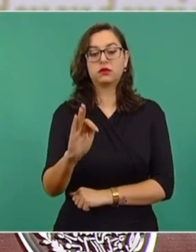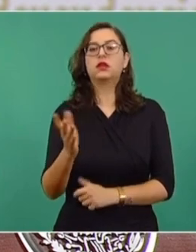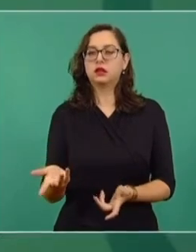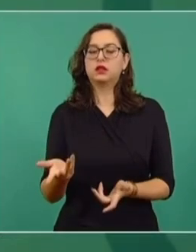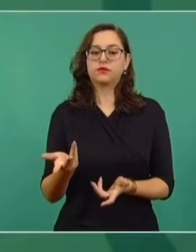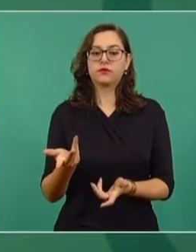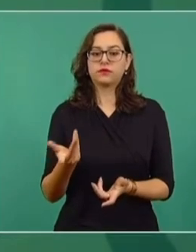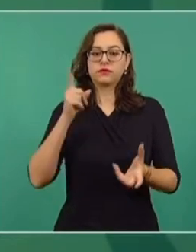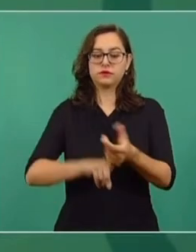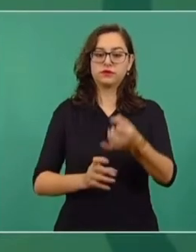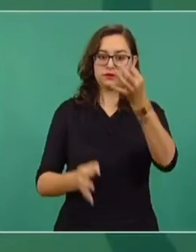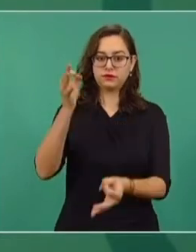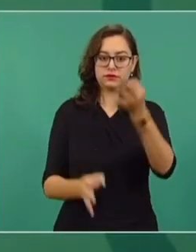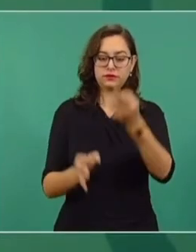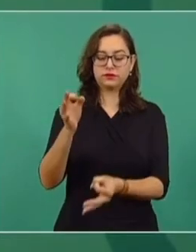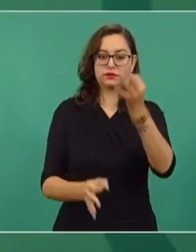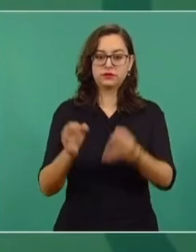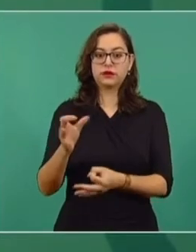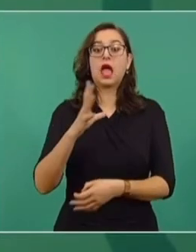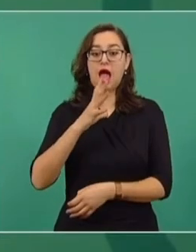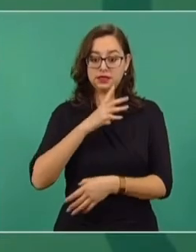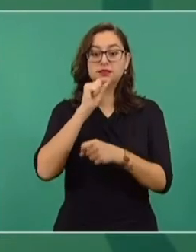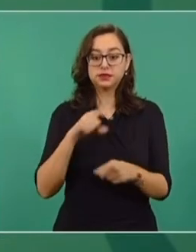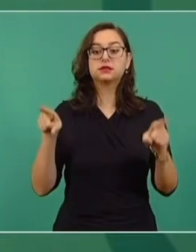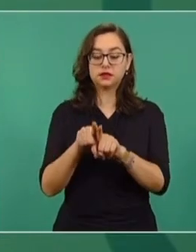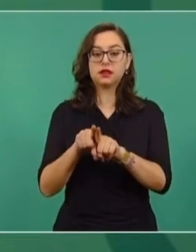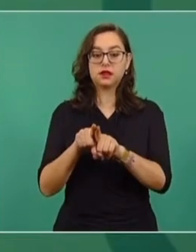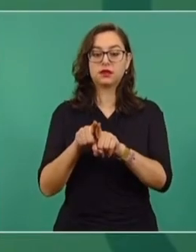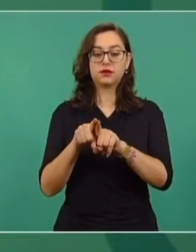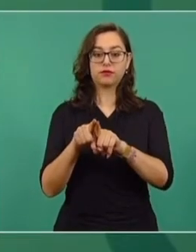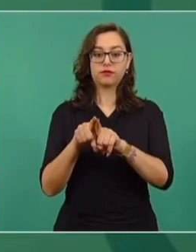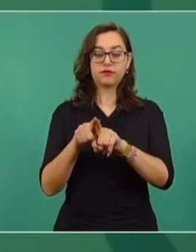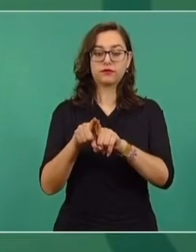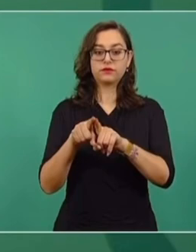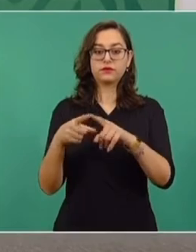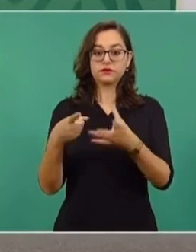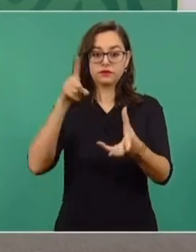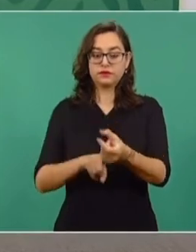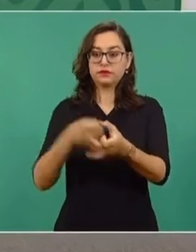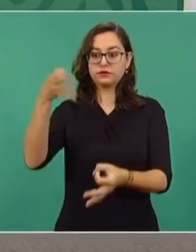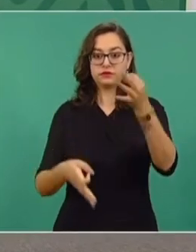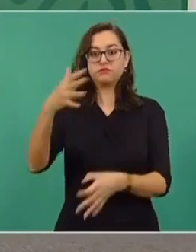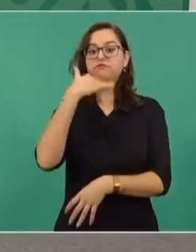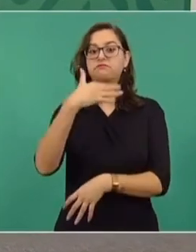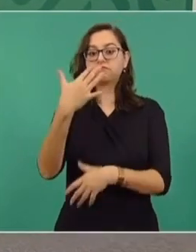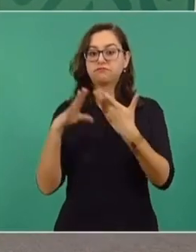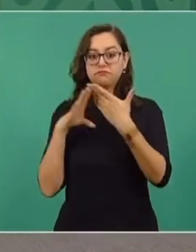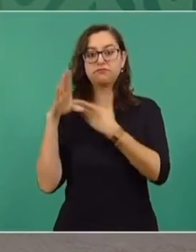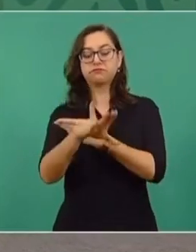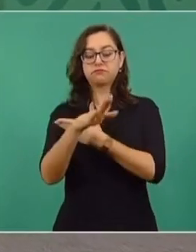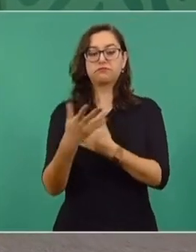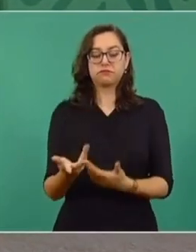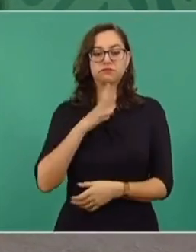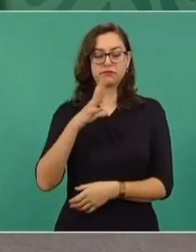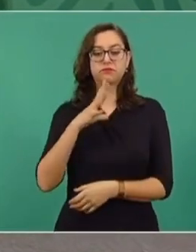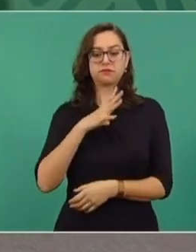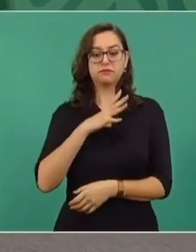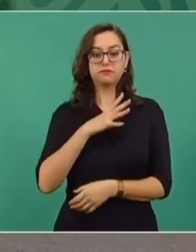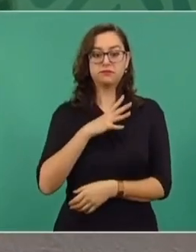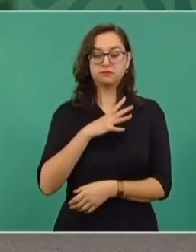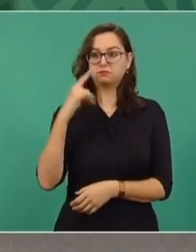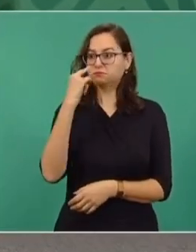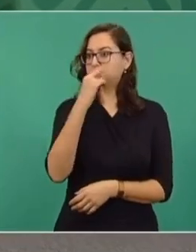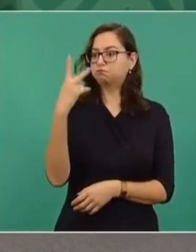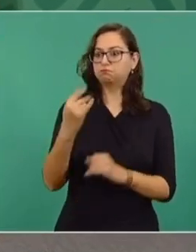en la Fiscalía existe una Fiscalía Anticorrupción que tiene